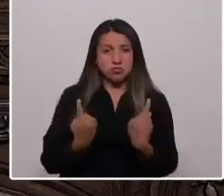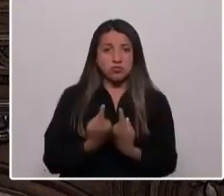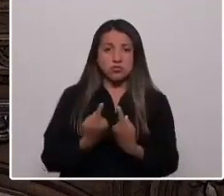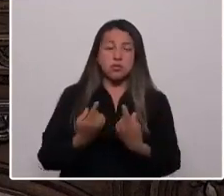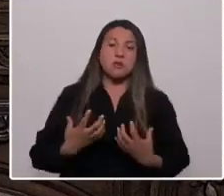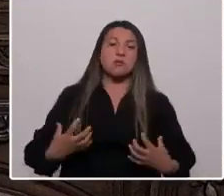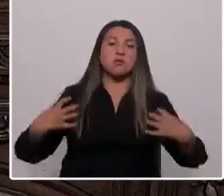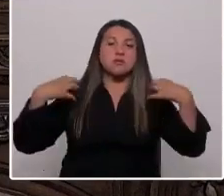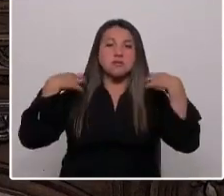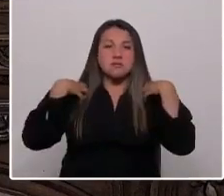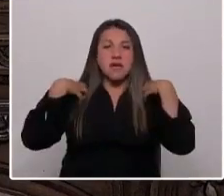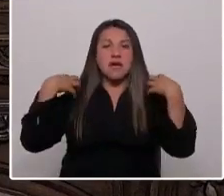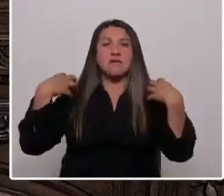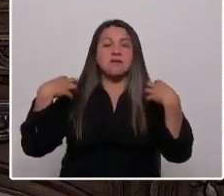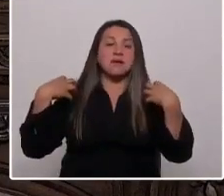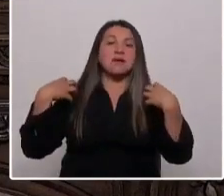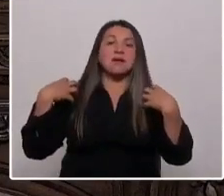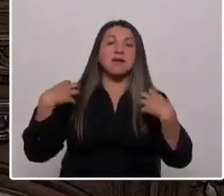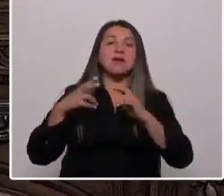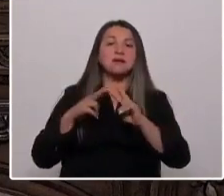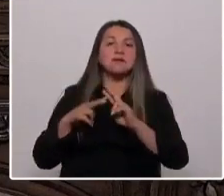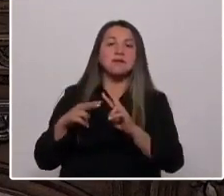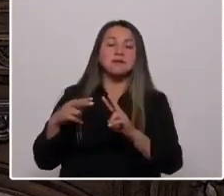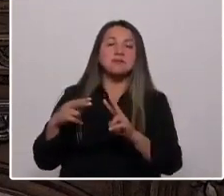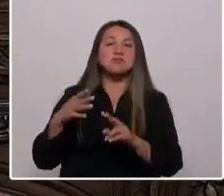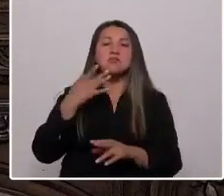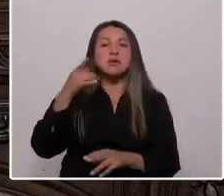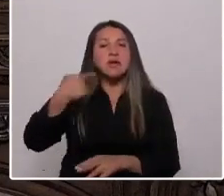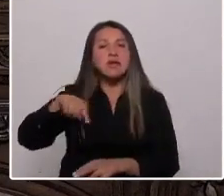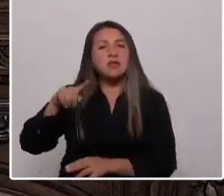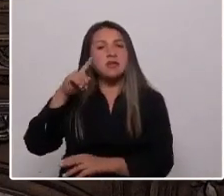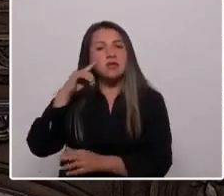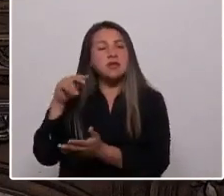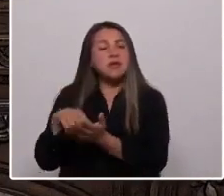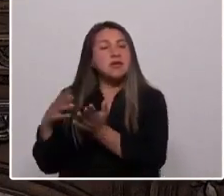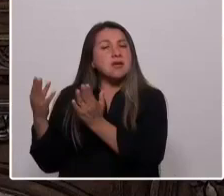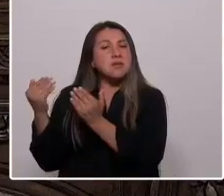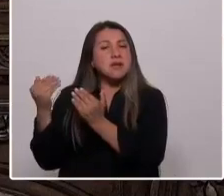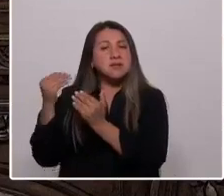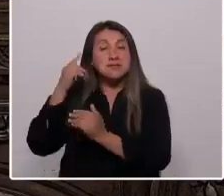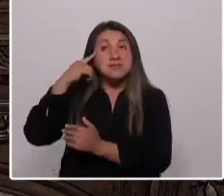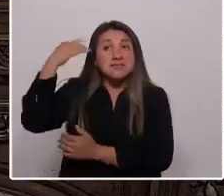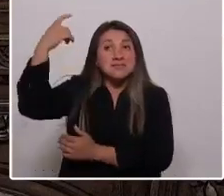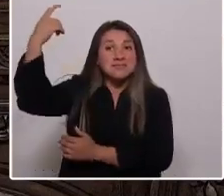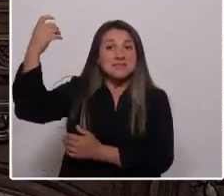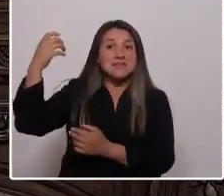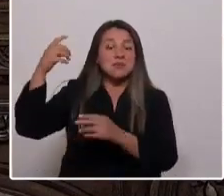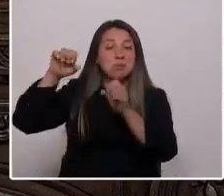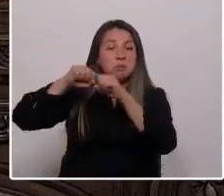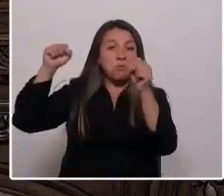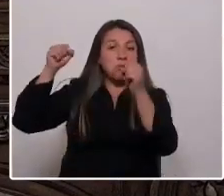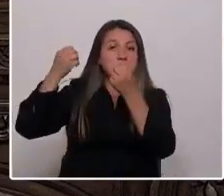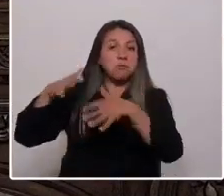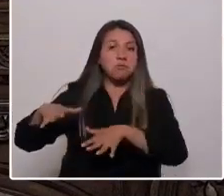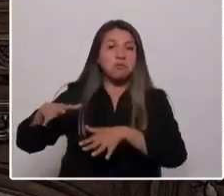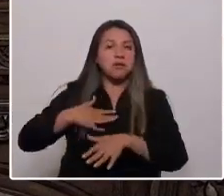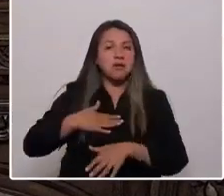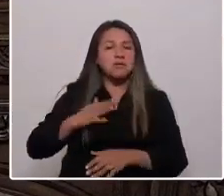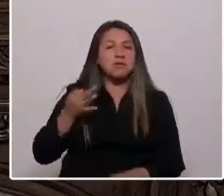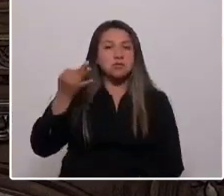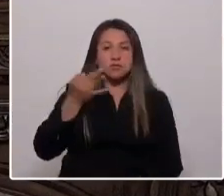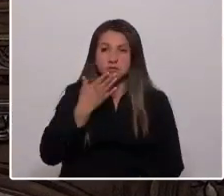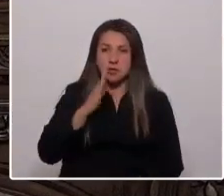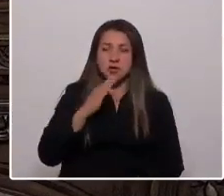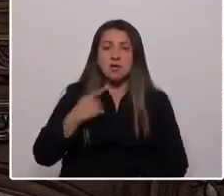frustración por la ilusión, el malestar por la esperanza y el desencanto por el compromiso compartido de un futuro mejor. La historia es